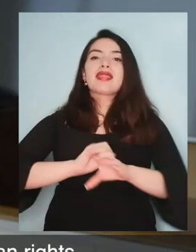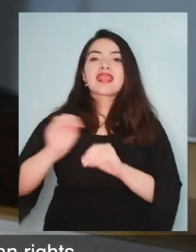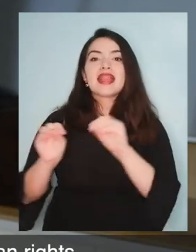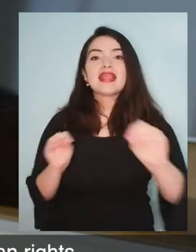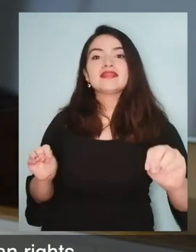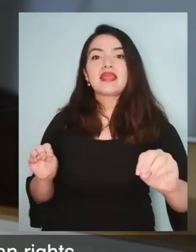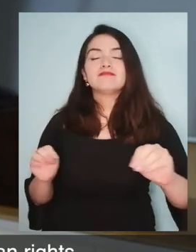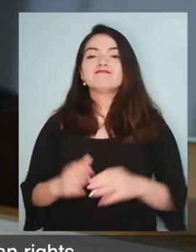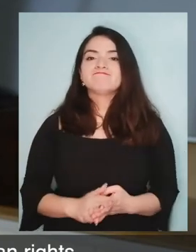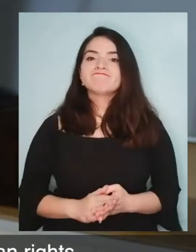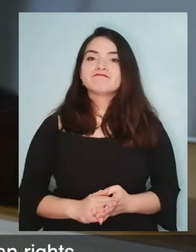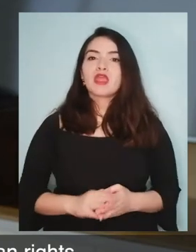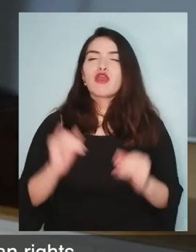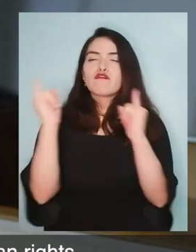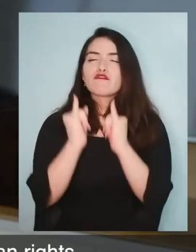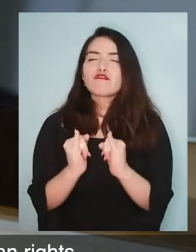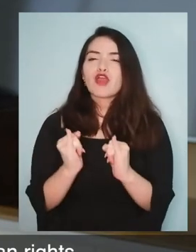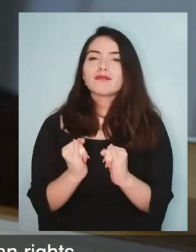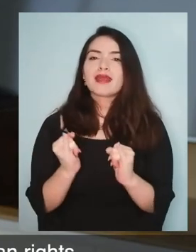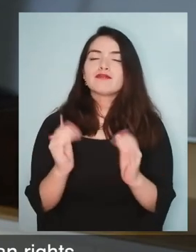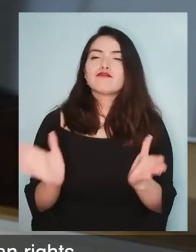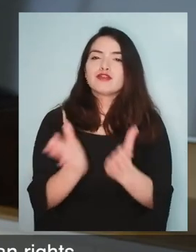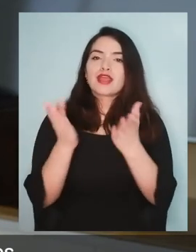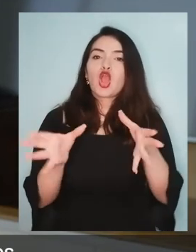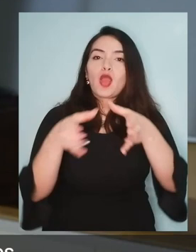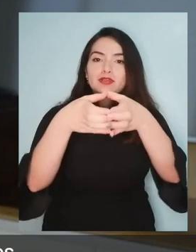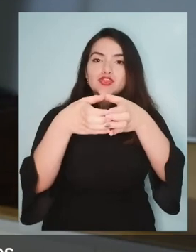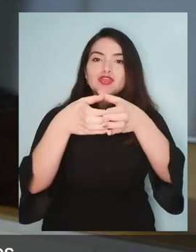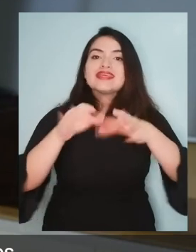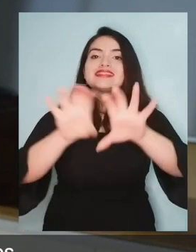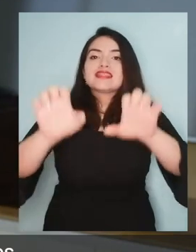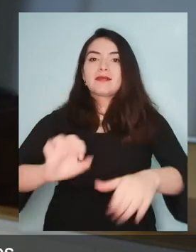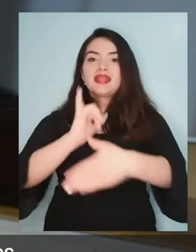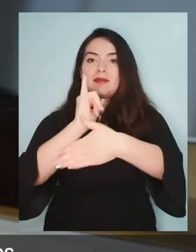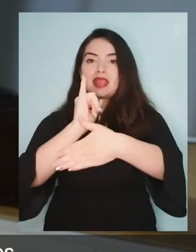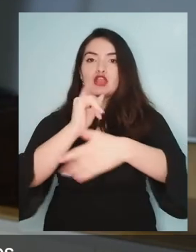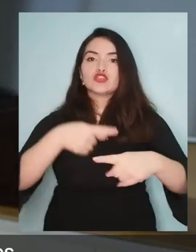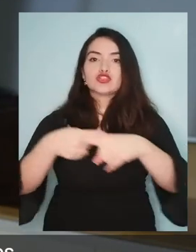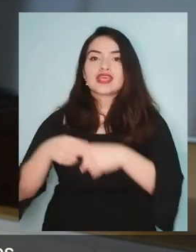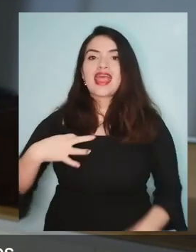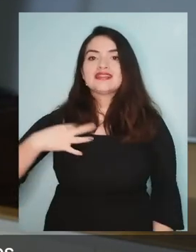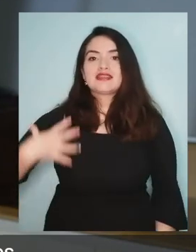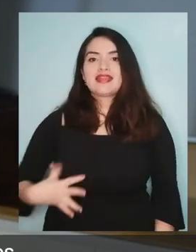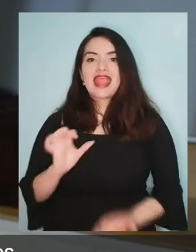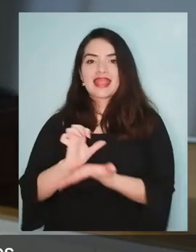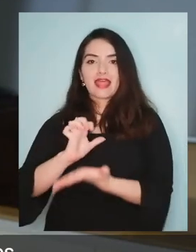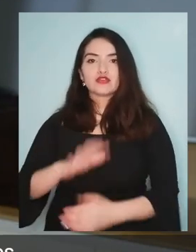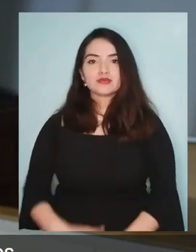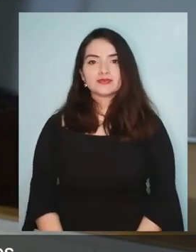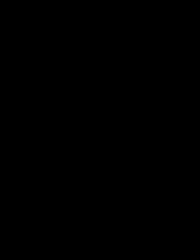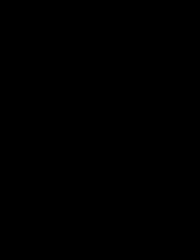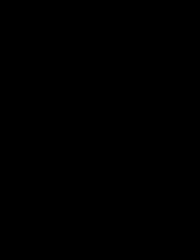desafíos, sistemas de alertas y mecanismos que fortalezcan, no solamente a la Comisión sino que al sistema interamericano en su conjunto, con la sociedad civil